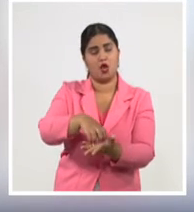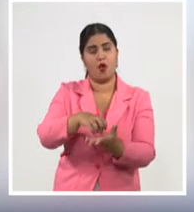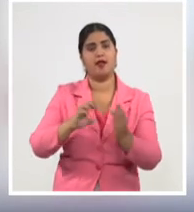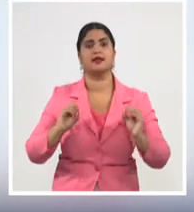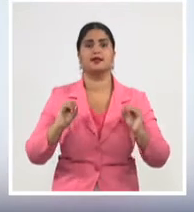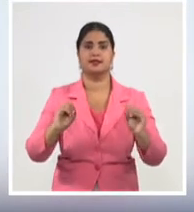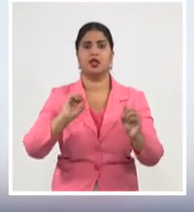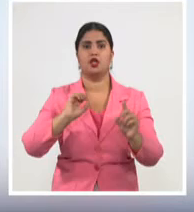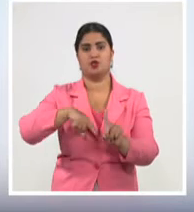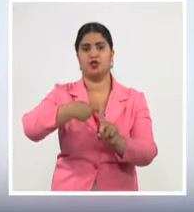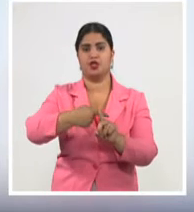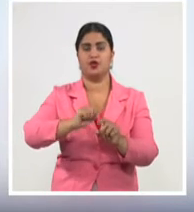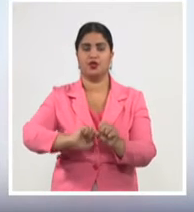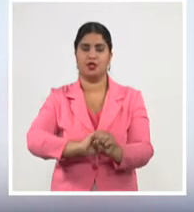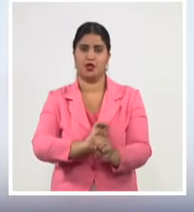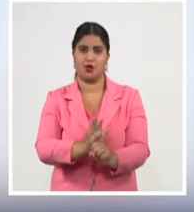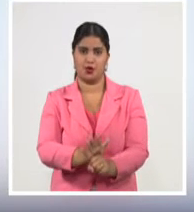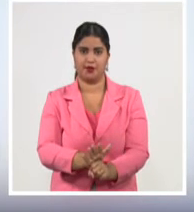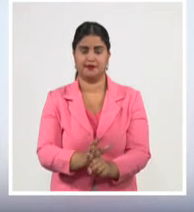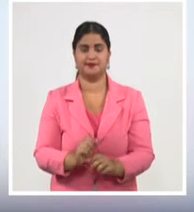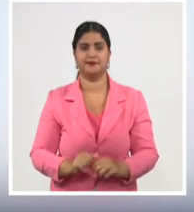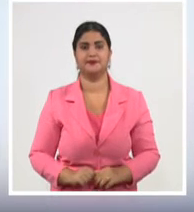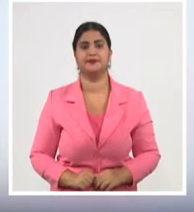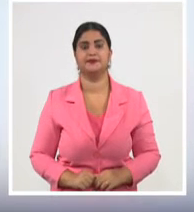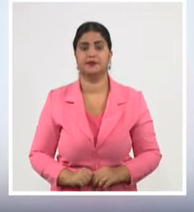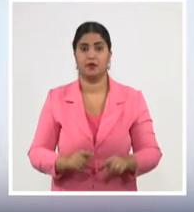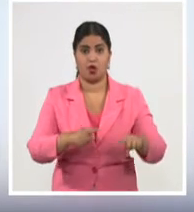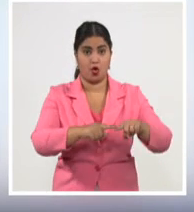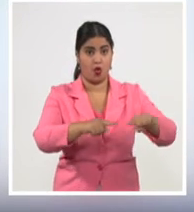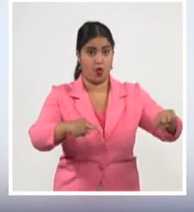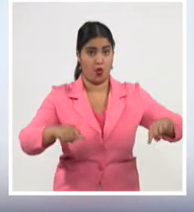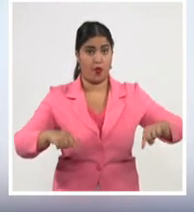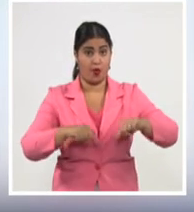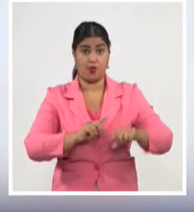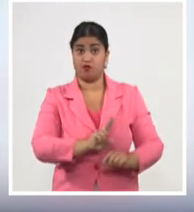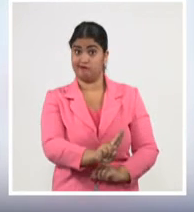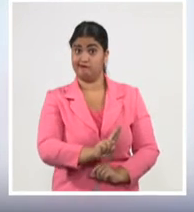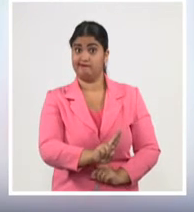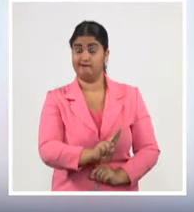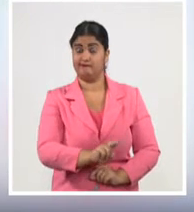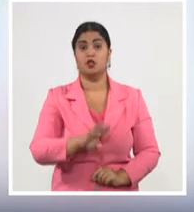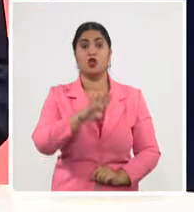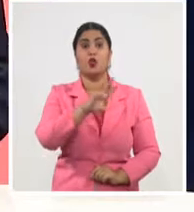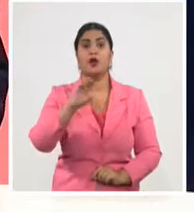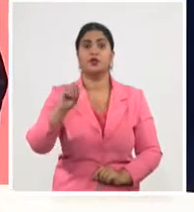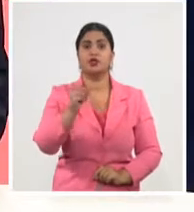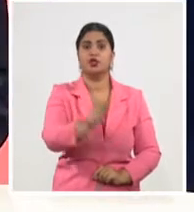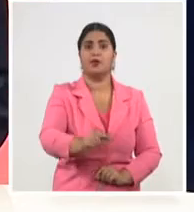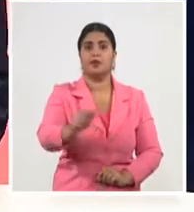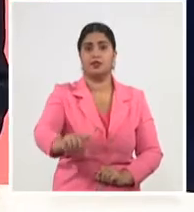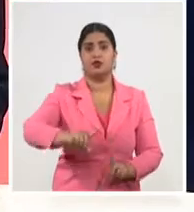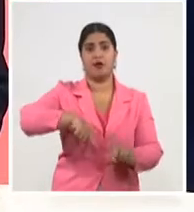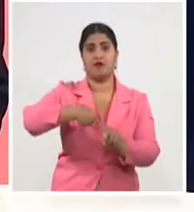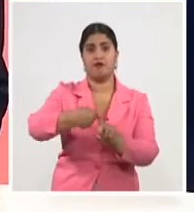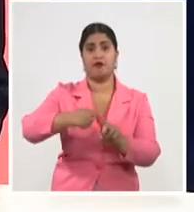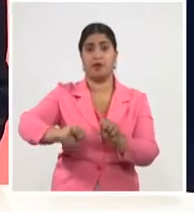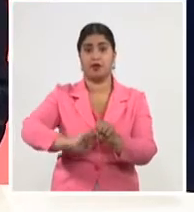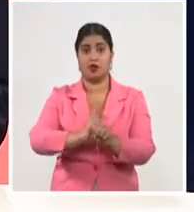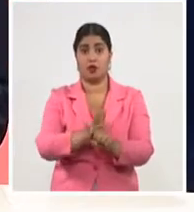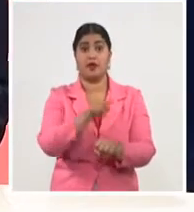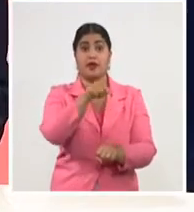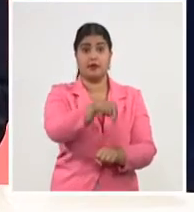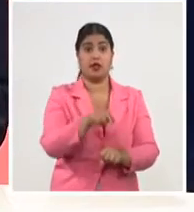casos tras el estudio de muestras. En las terapias intensivas se atienden 400 pacientes confirmados, de ellos 120